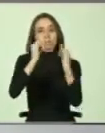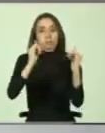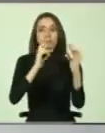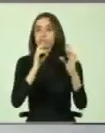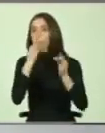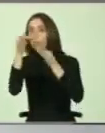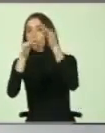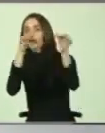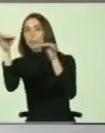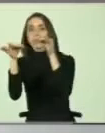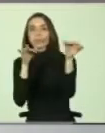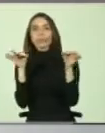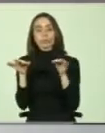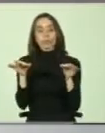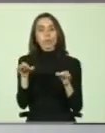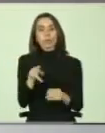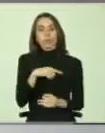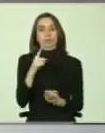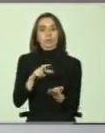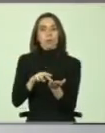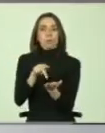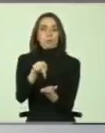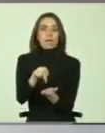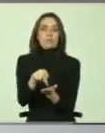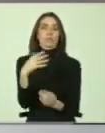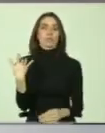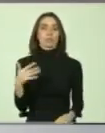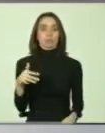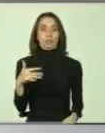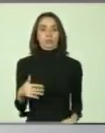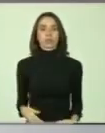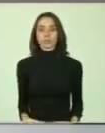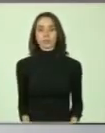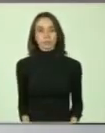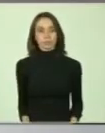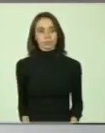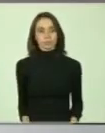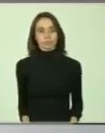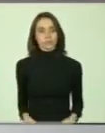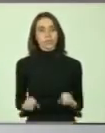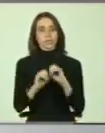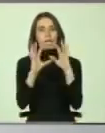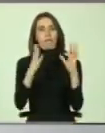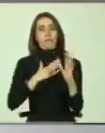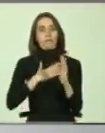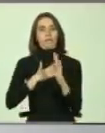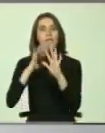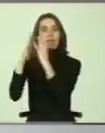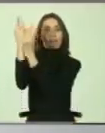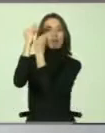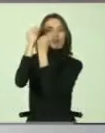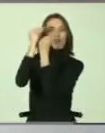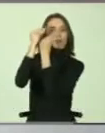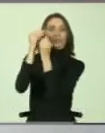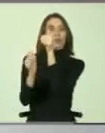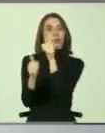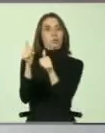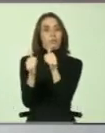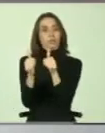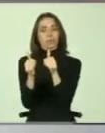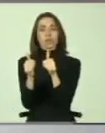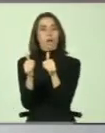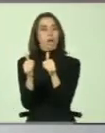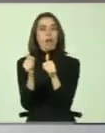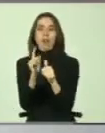es un paso, para nosotros un paso verdaderamente importante. Quiero aclarar que mi formación profesional no está para